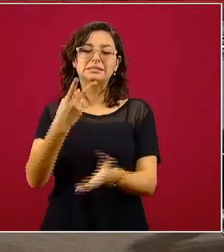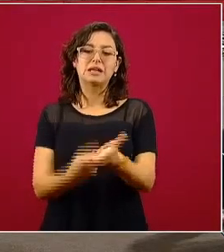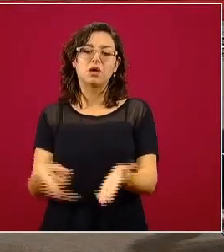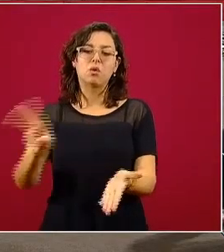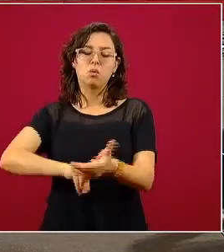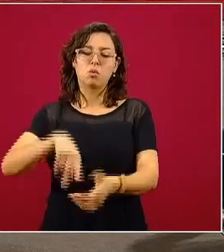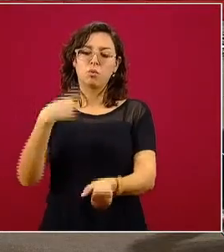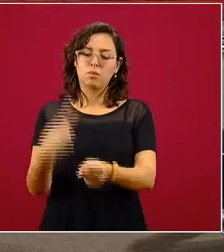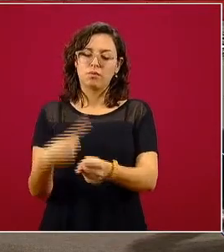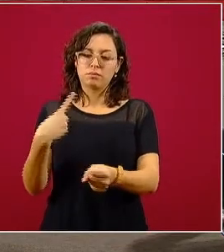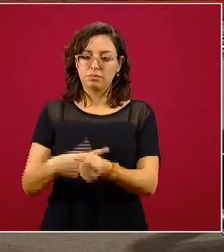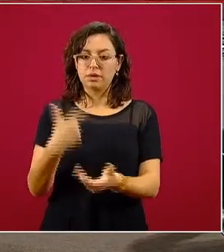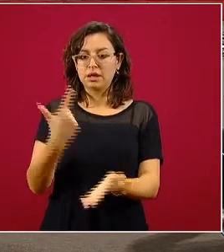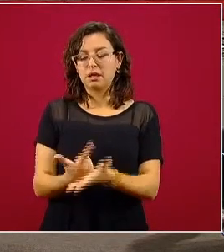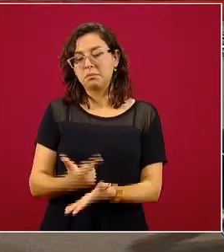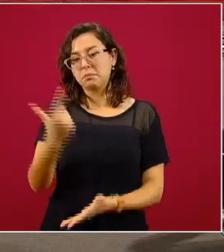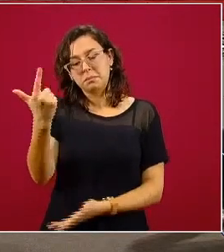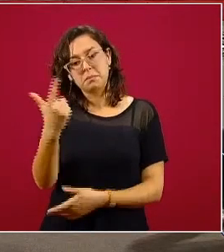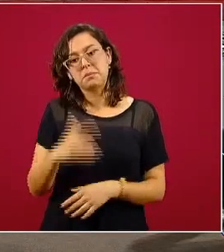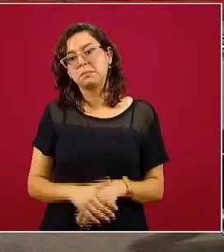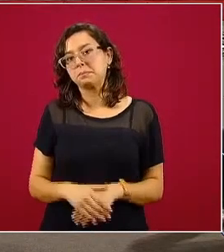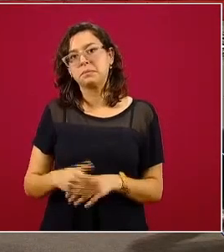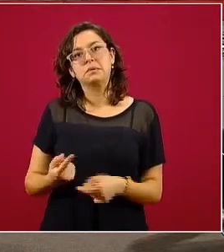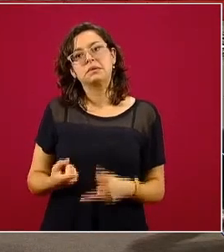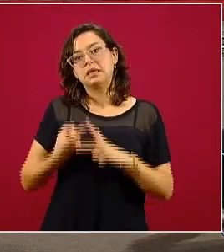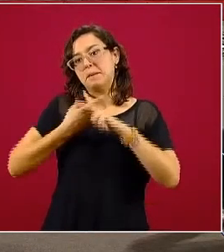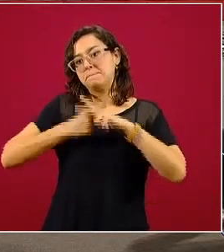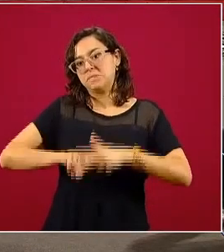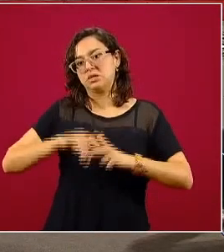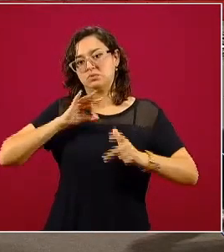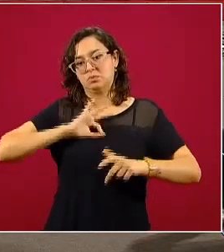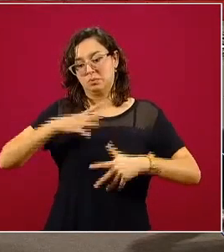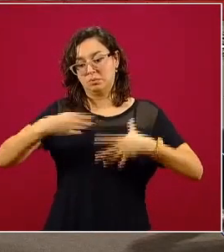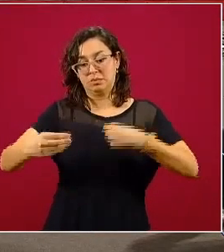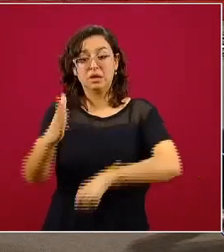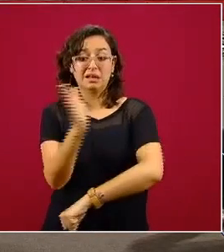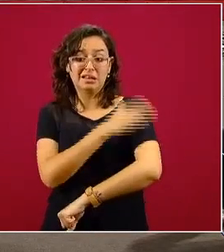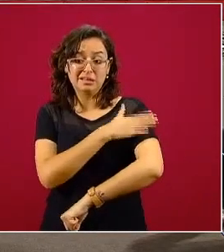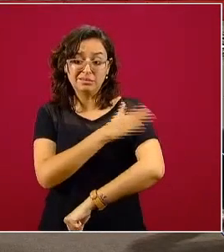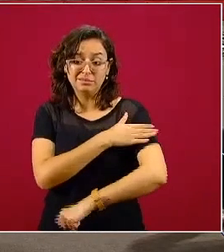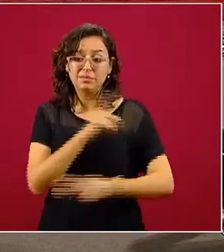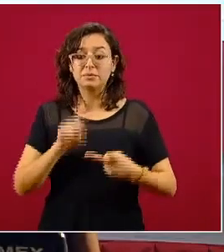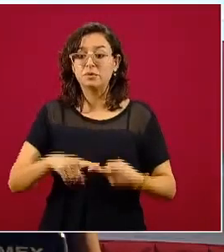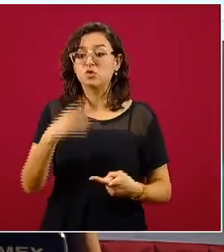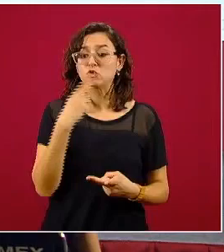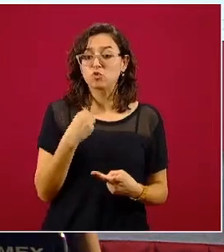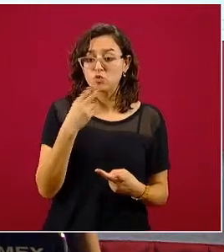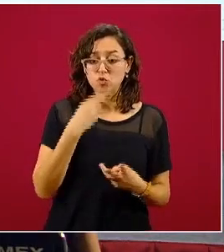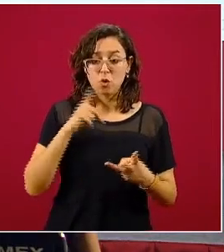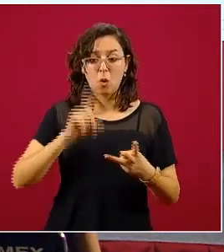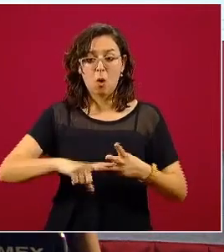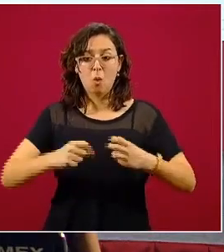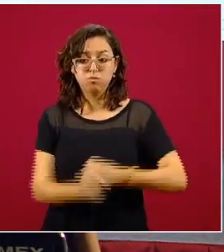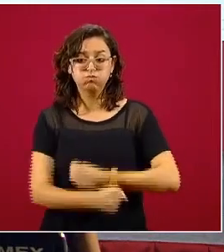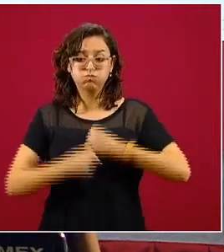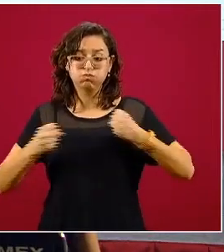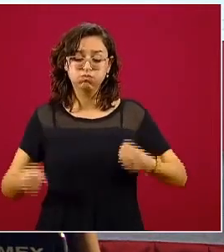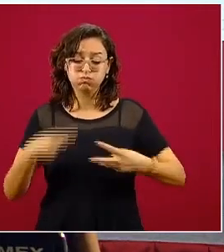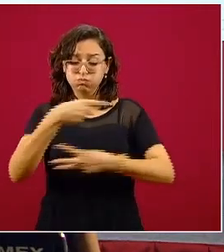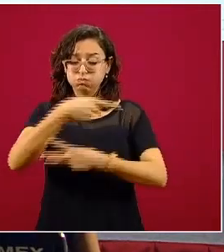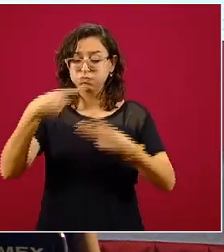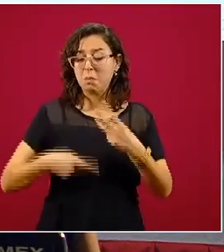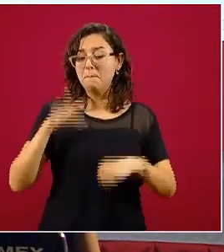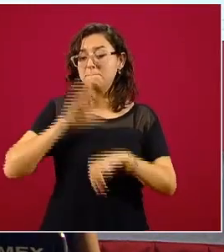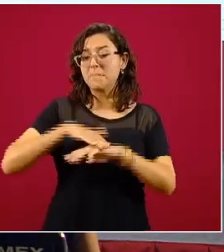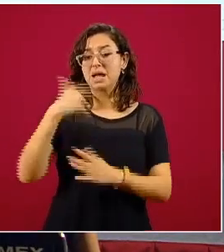riesgo. Ya hemos visto prácticamente desde el inicio de la epidemia que la hipertensión, la diabetes y la obesidad son las tres